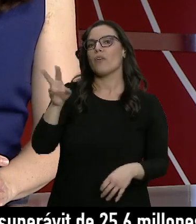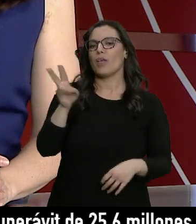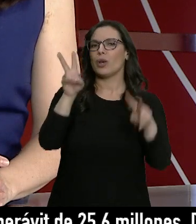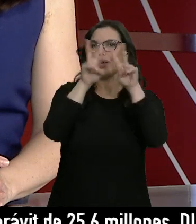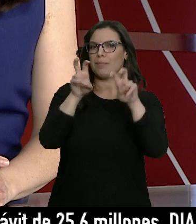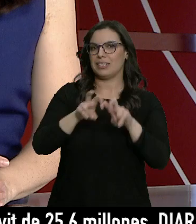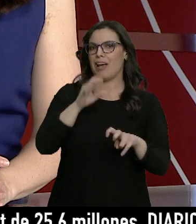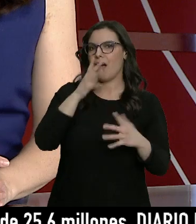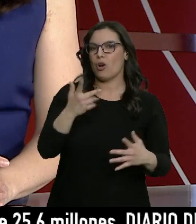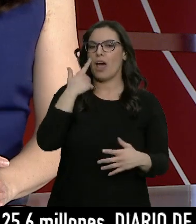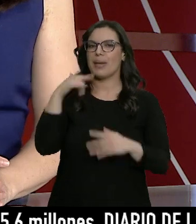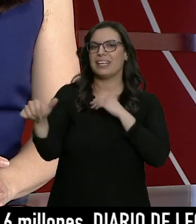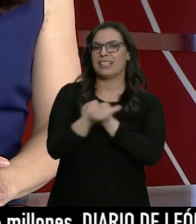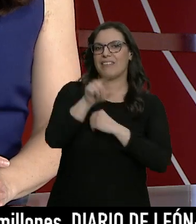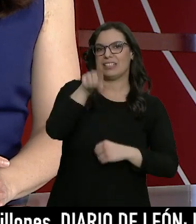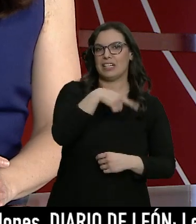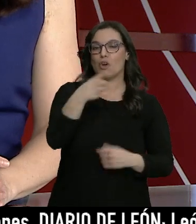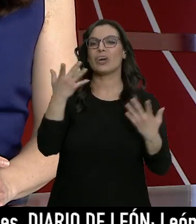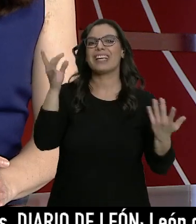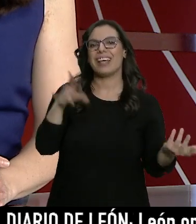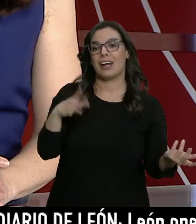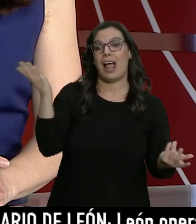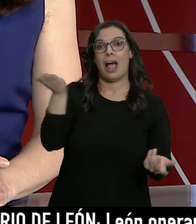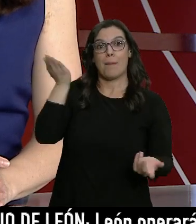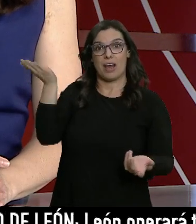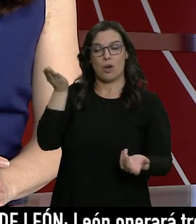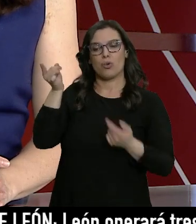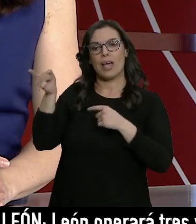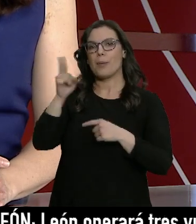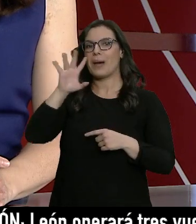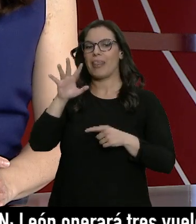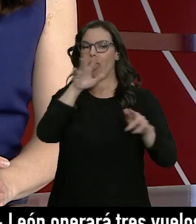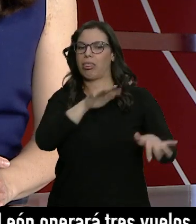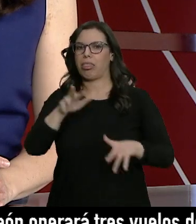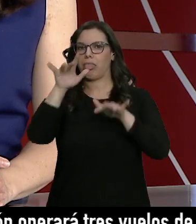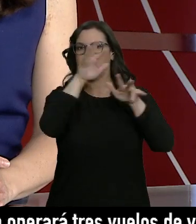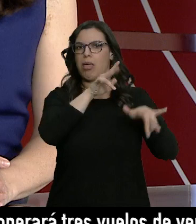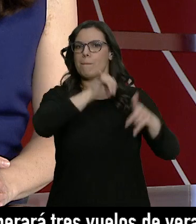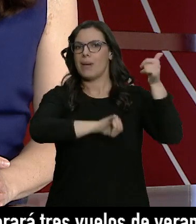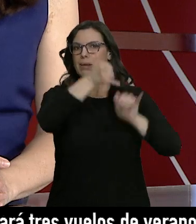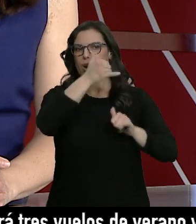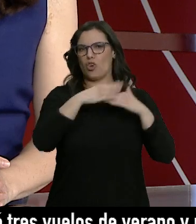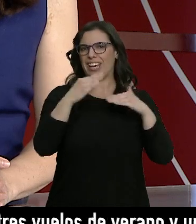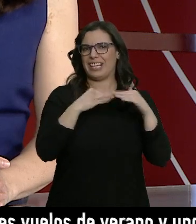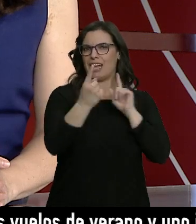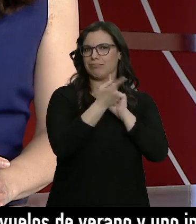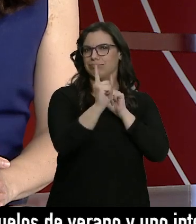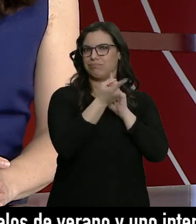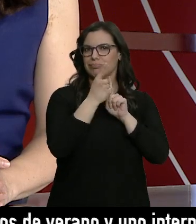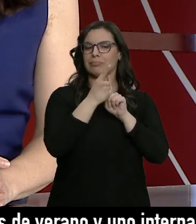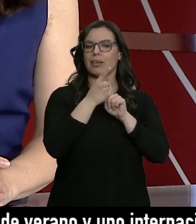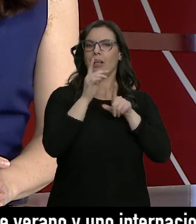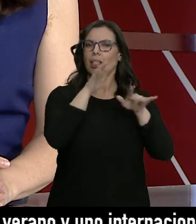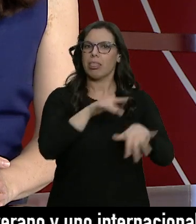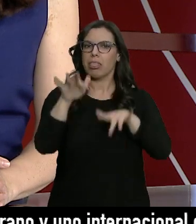investiga la posible estafa por parte de un camarero que supuestamente habría manipulado a la mujer clienta suya para que cambiara su